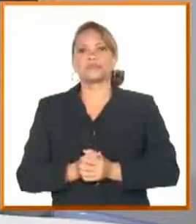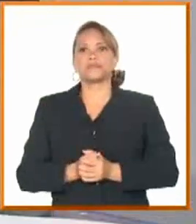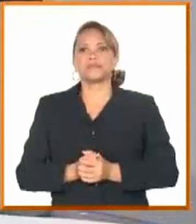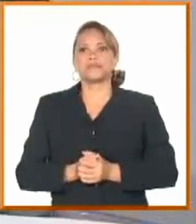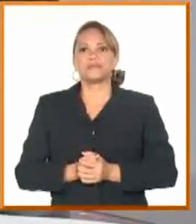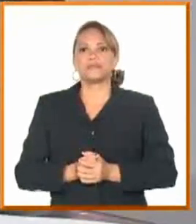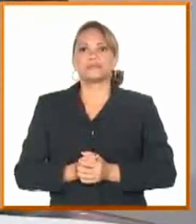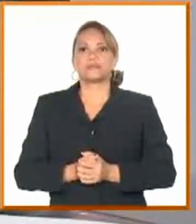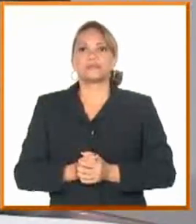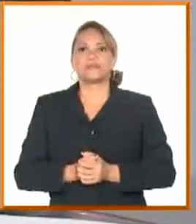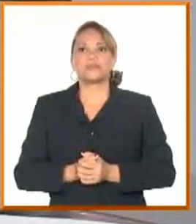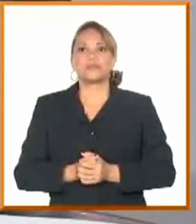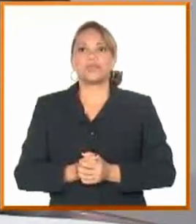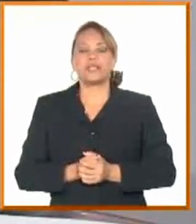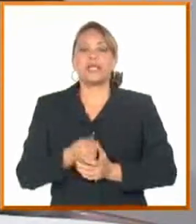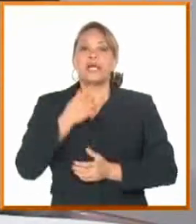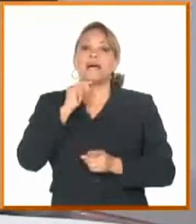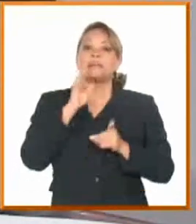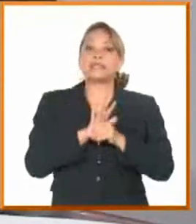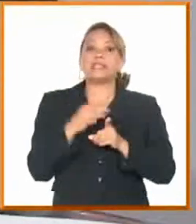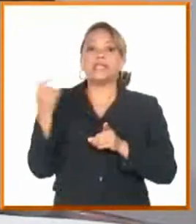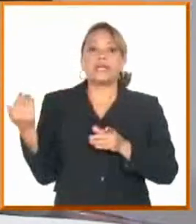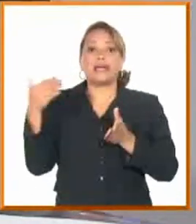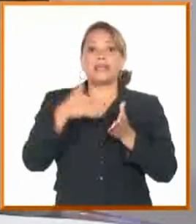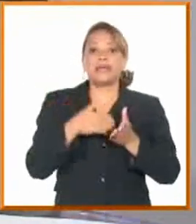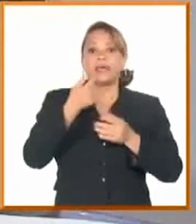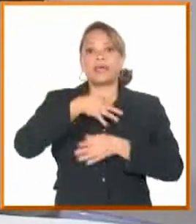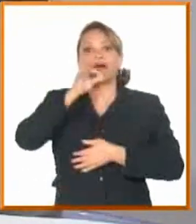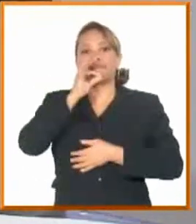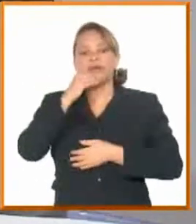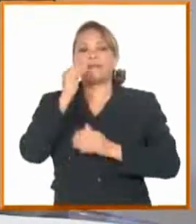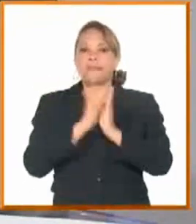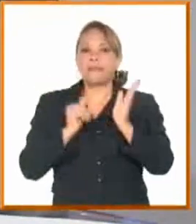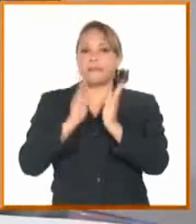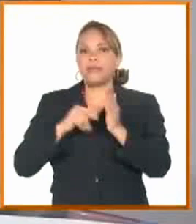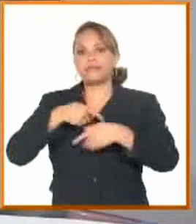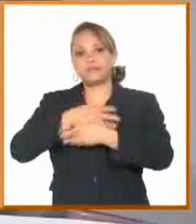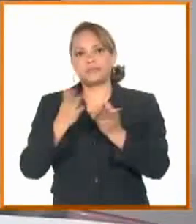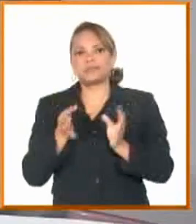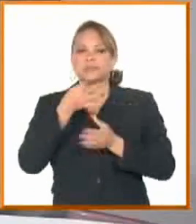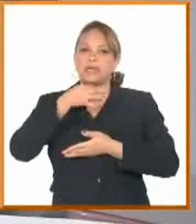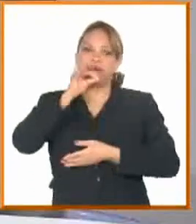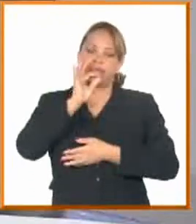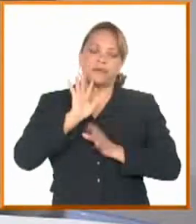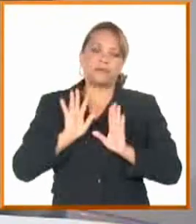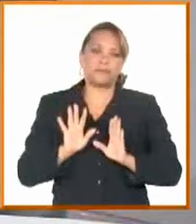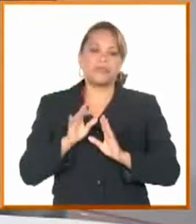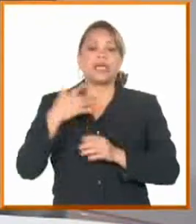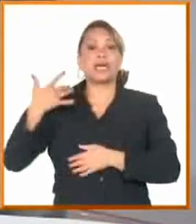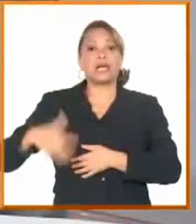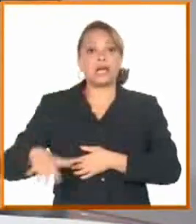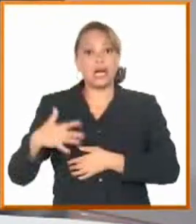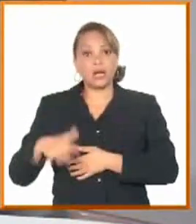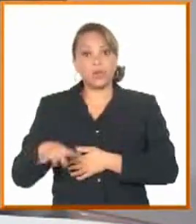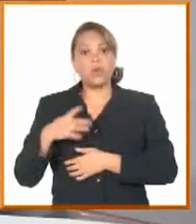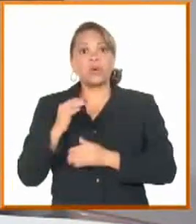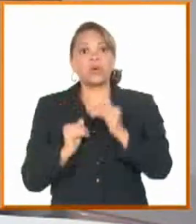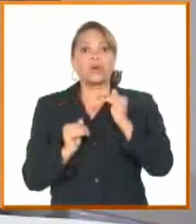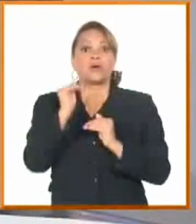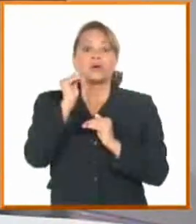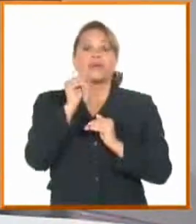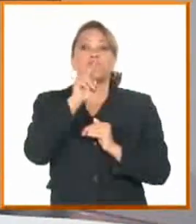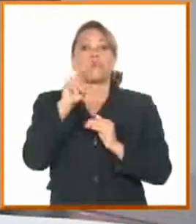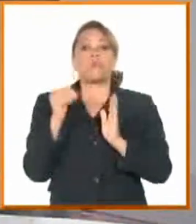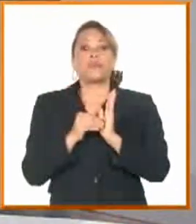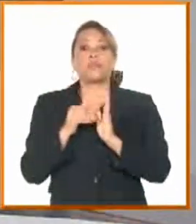la continuidad a partir de que se incorpora la producción nacional y tenemos algunas importaciones que están en tránsito. Hay que decir que está caro el café, está por arriba de 2.000 dólares por